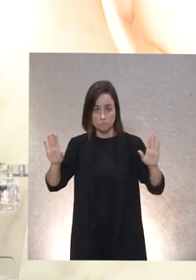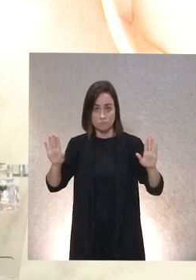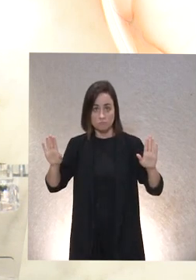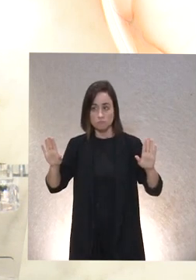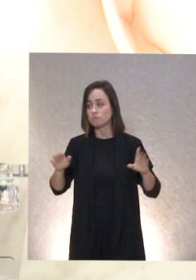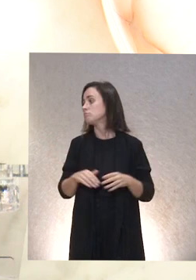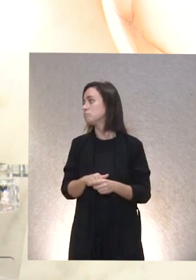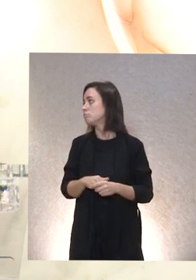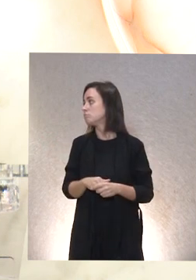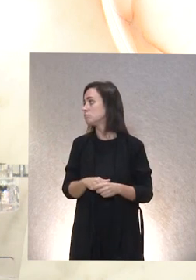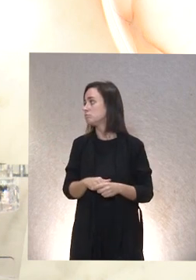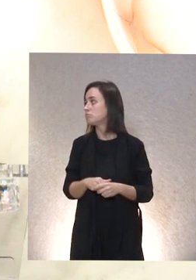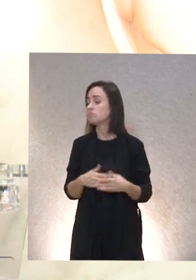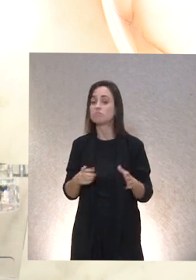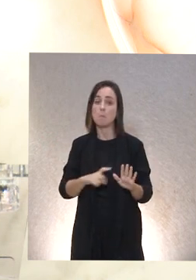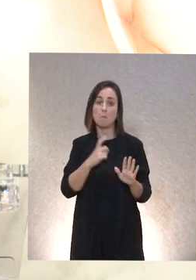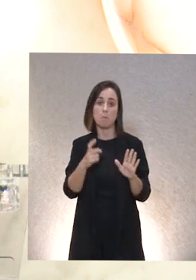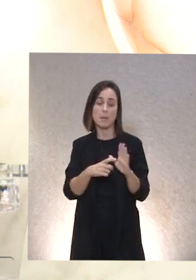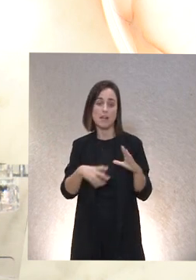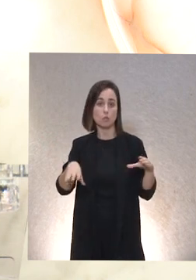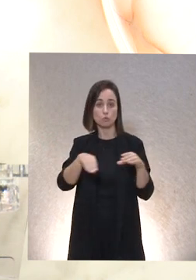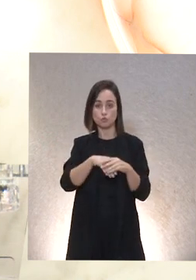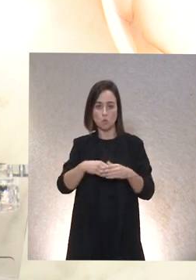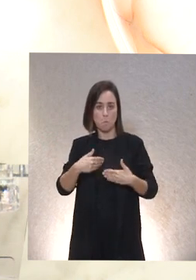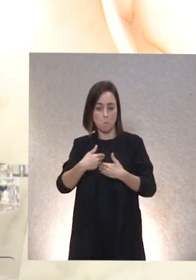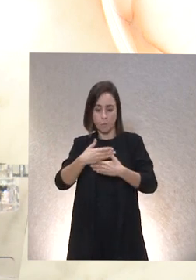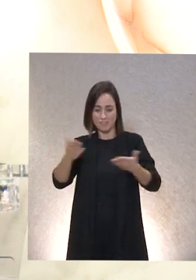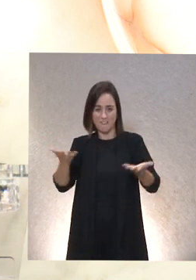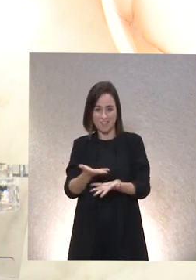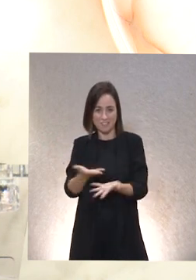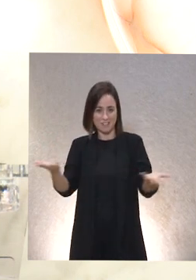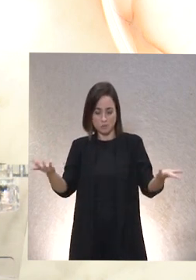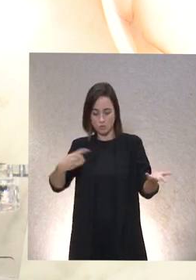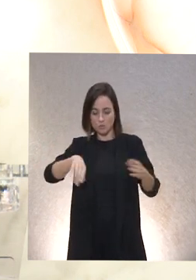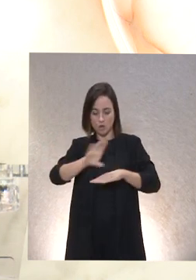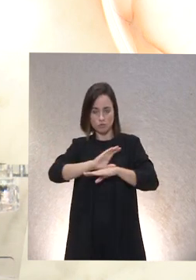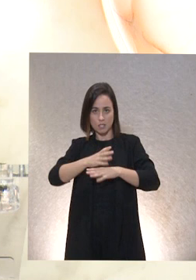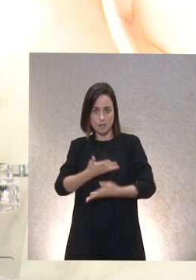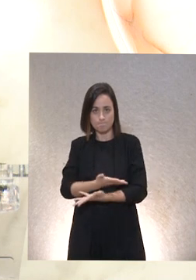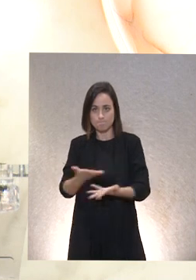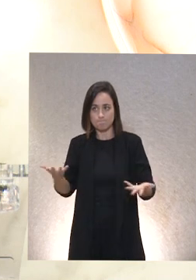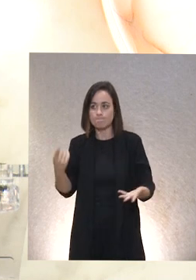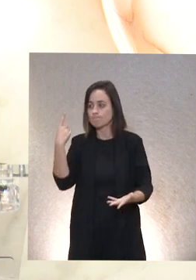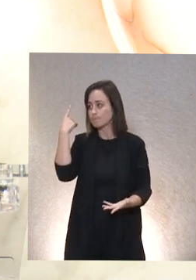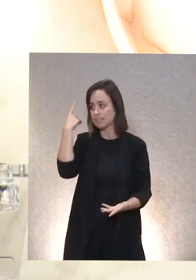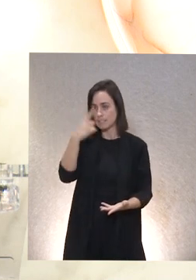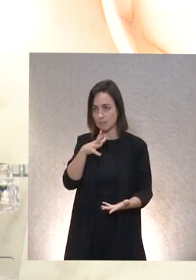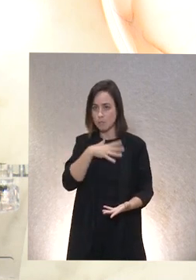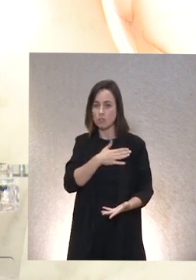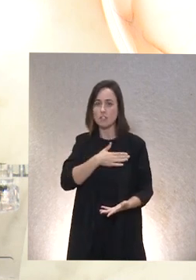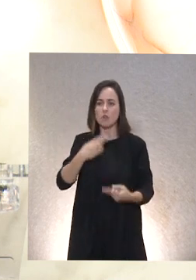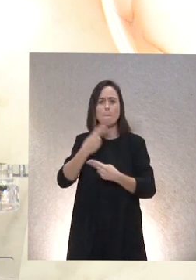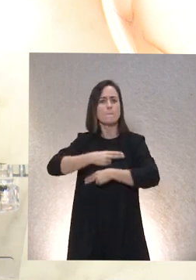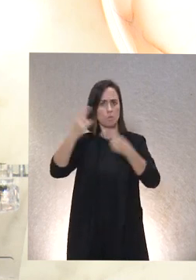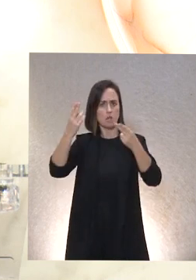están desde luego pero en la inclusión tienen las puertas abiertas a nuestra consejería eso lo saben pero me gusta hacerlo